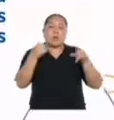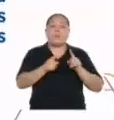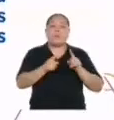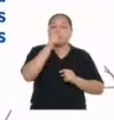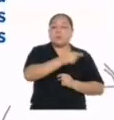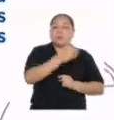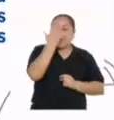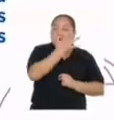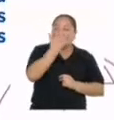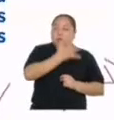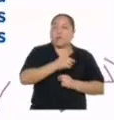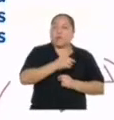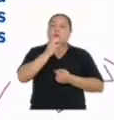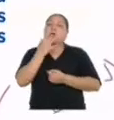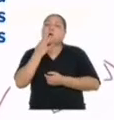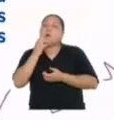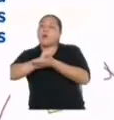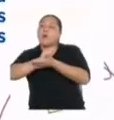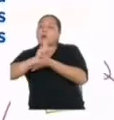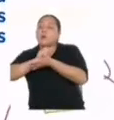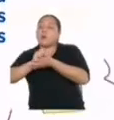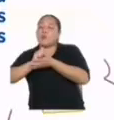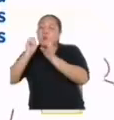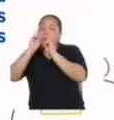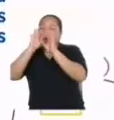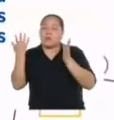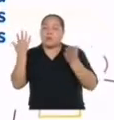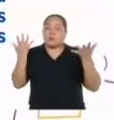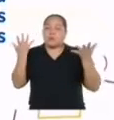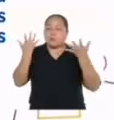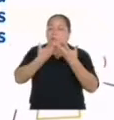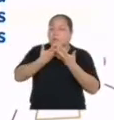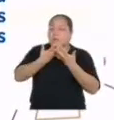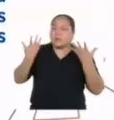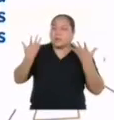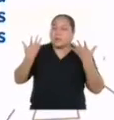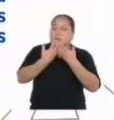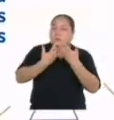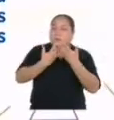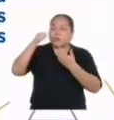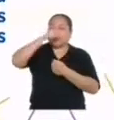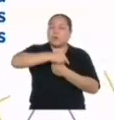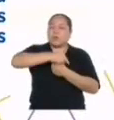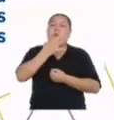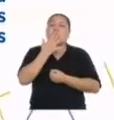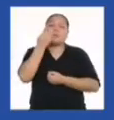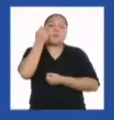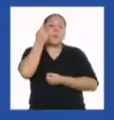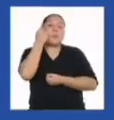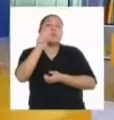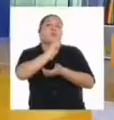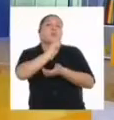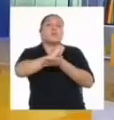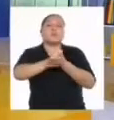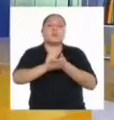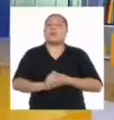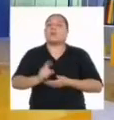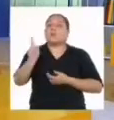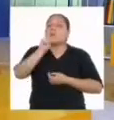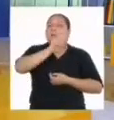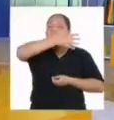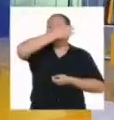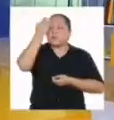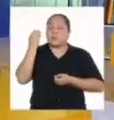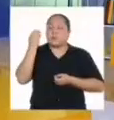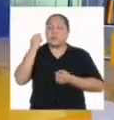asegúrate de escribir con un color claro. Así se contrastan los colores y se entiende bien lo que has escrito. No